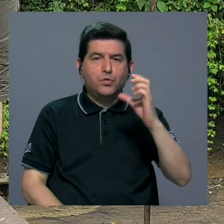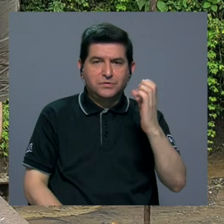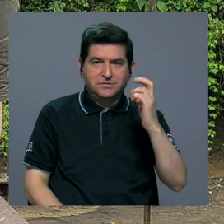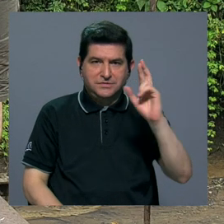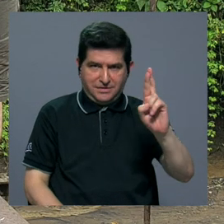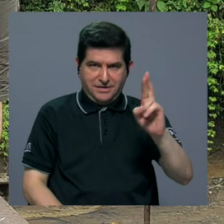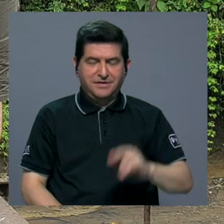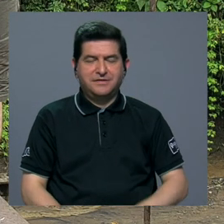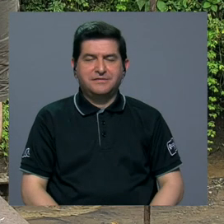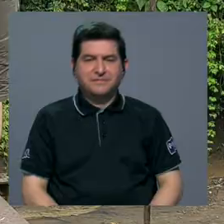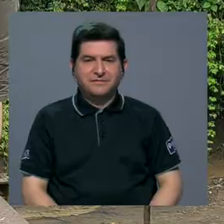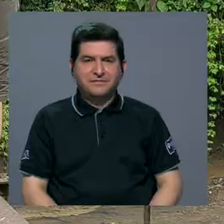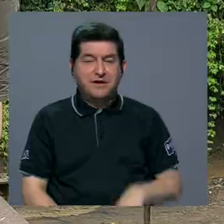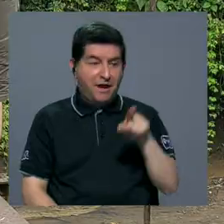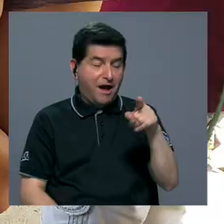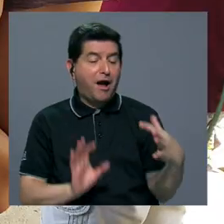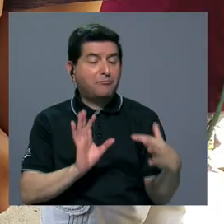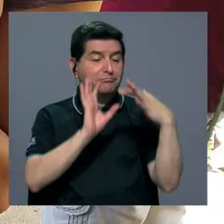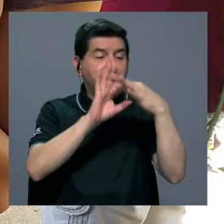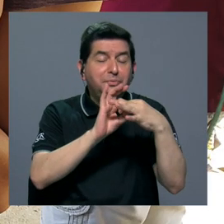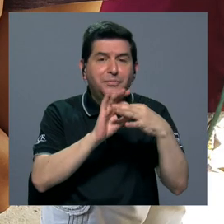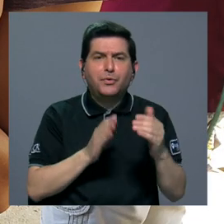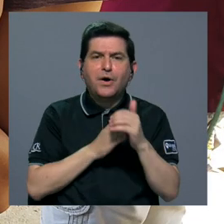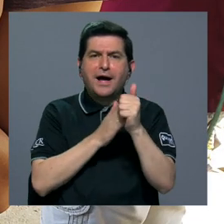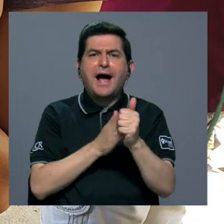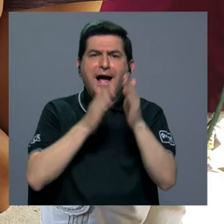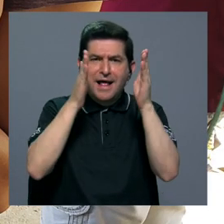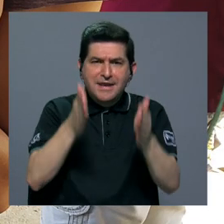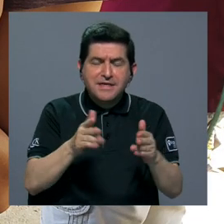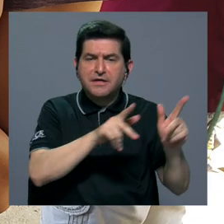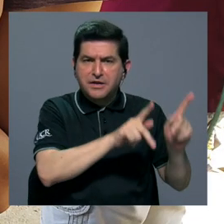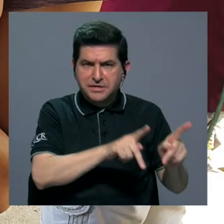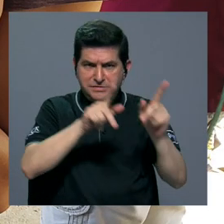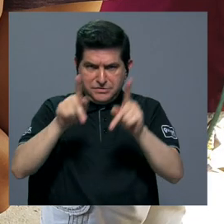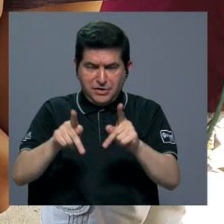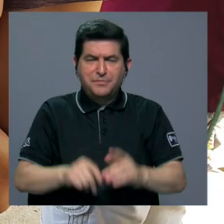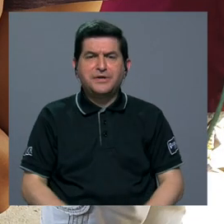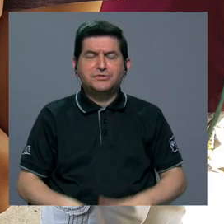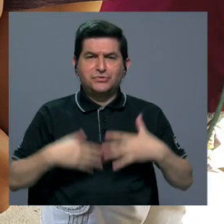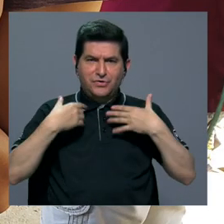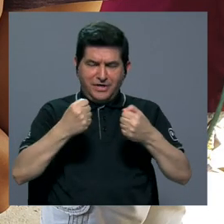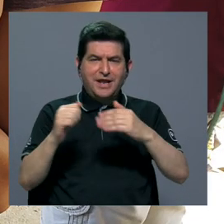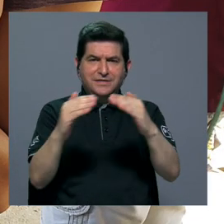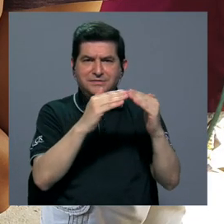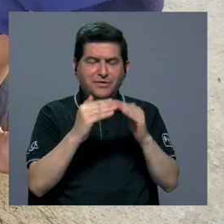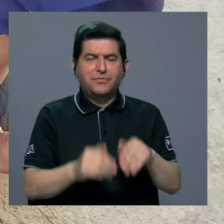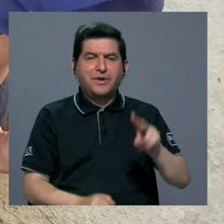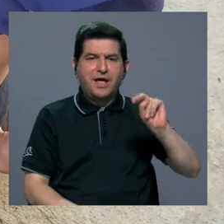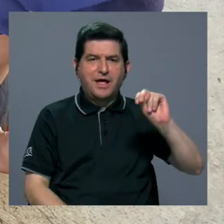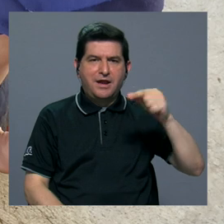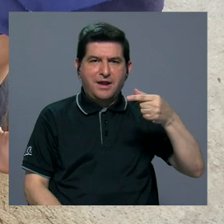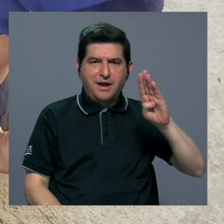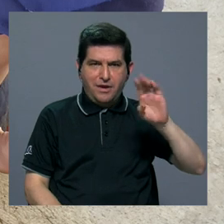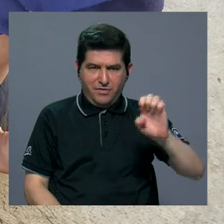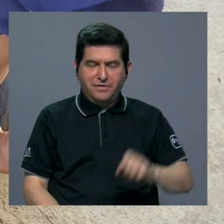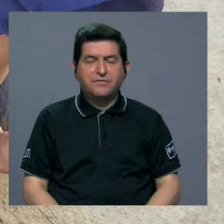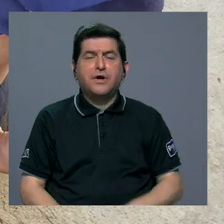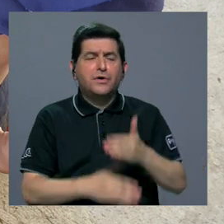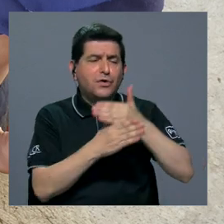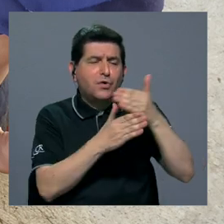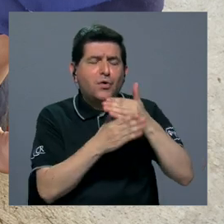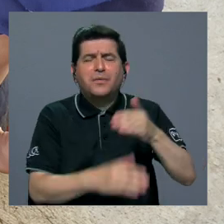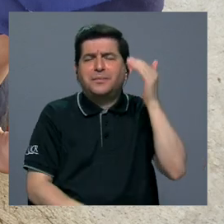la Universidad de Costa Rica se vinculan con líderes y personas de salud de la comunidad NAVE para